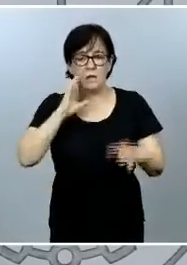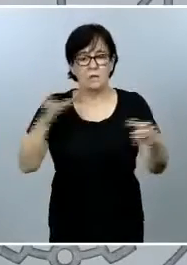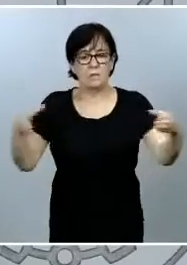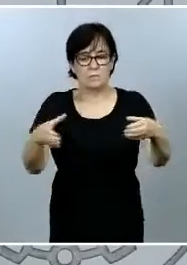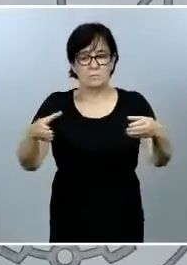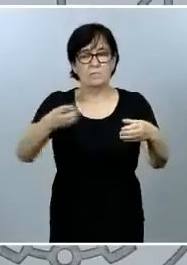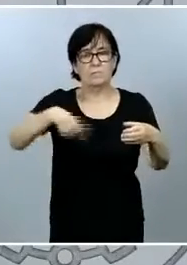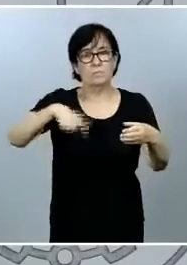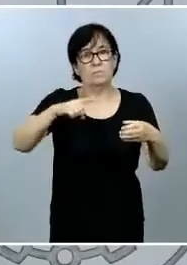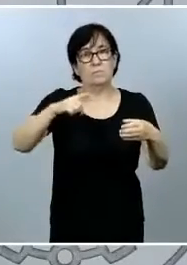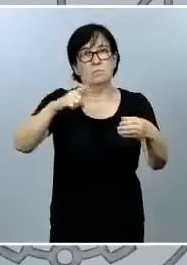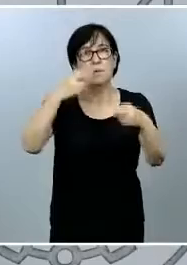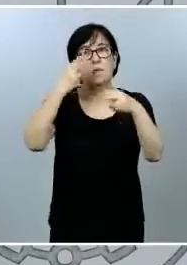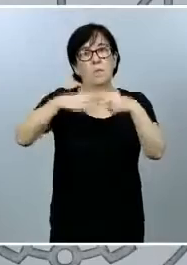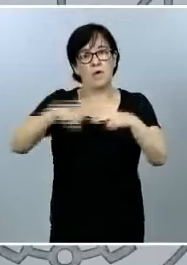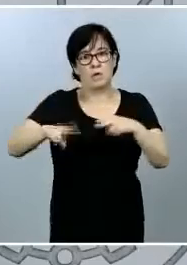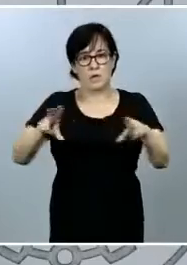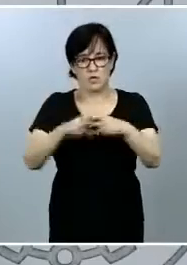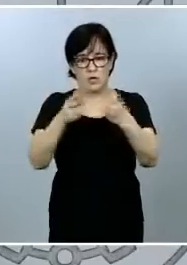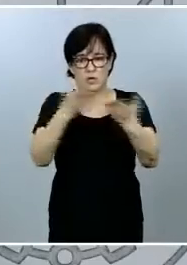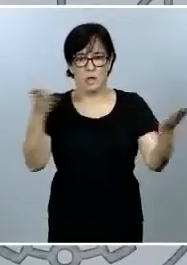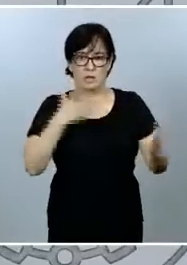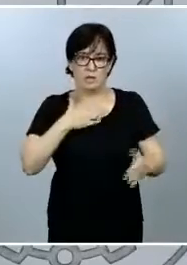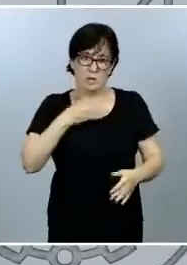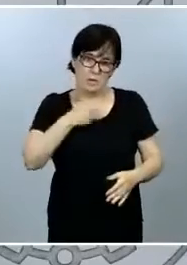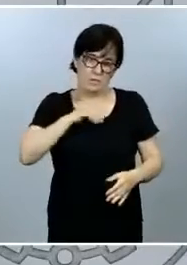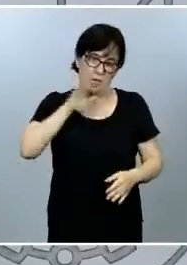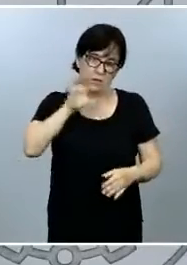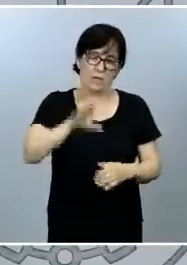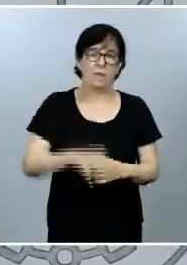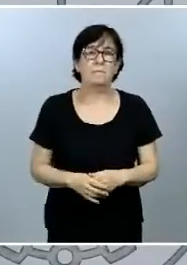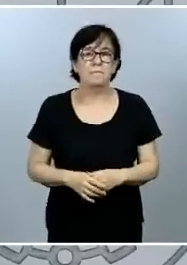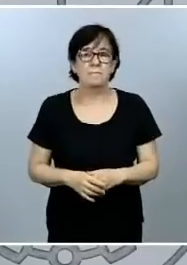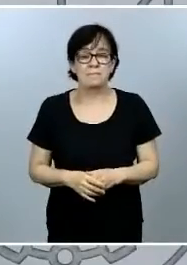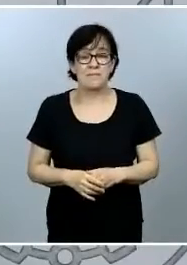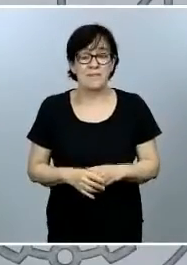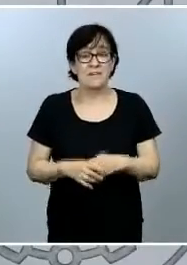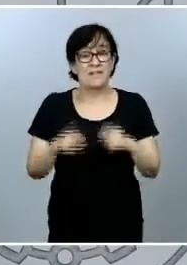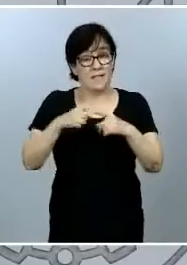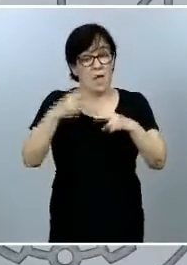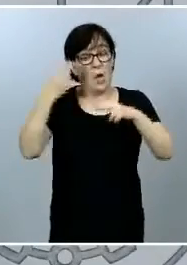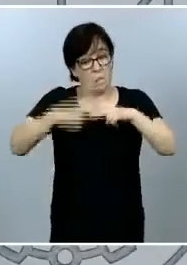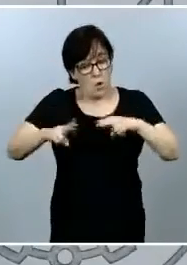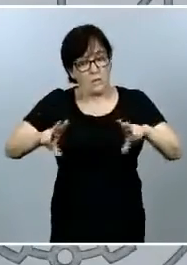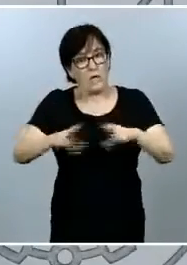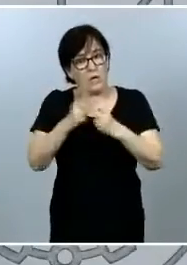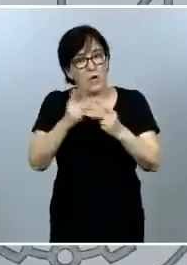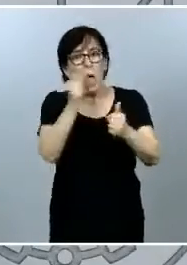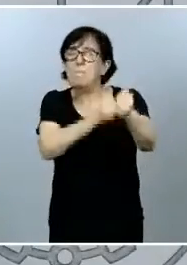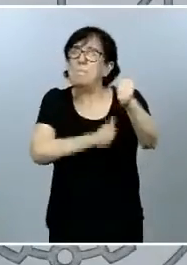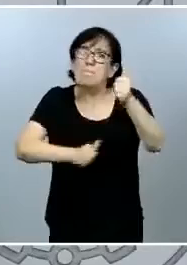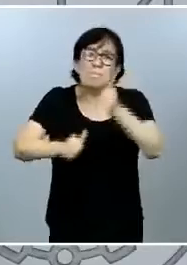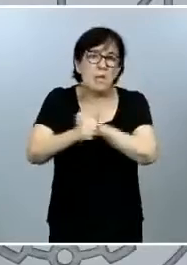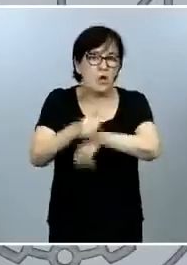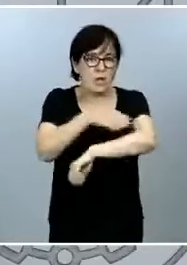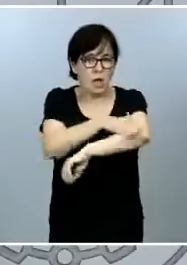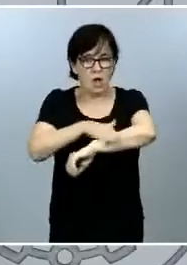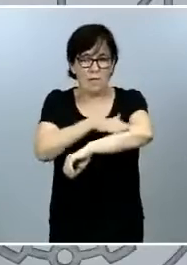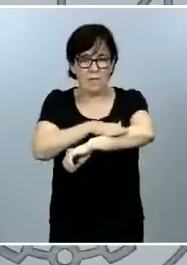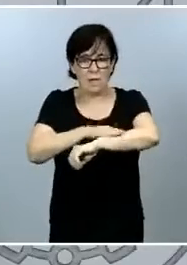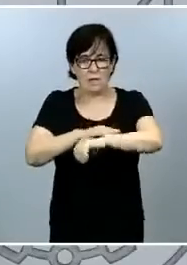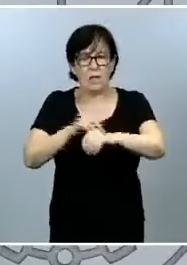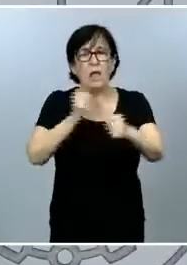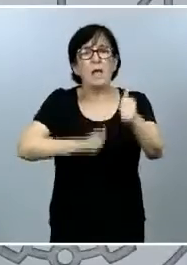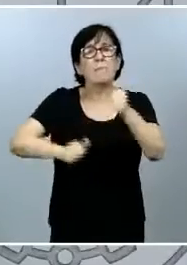políticas sociales de nuestro país. También, junto a esta política social, prioridad del Gobierno, otra prioridad